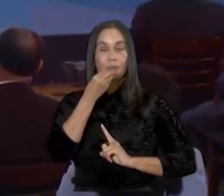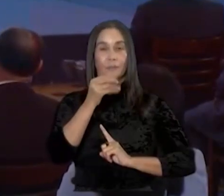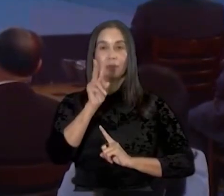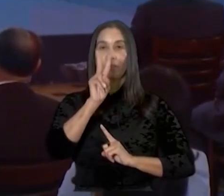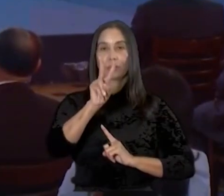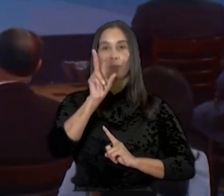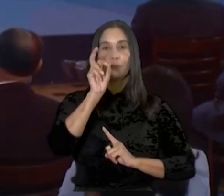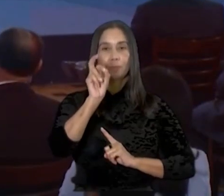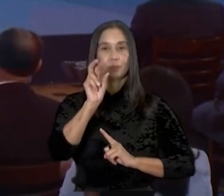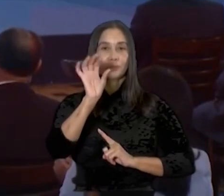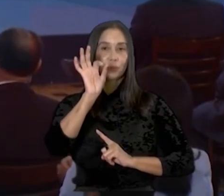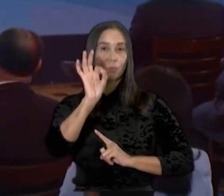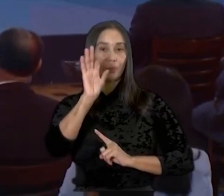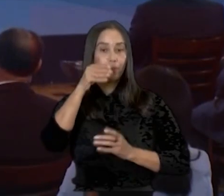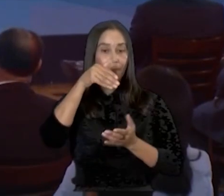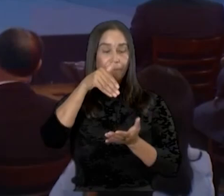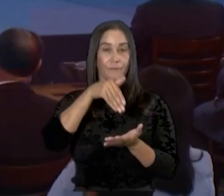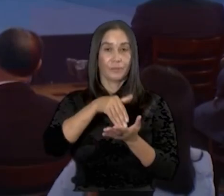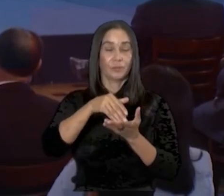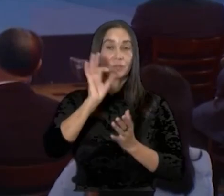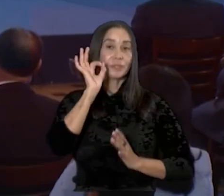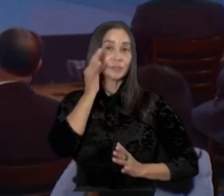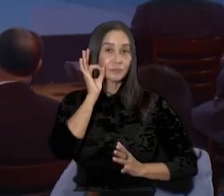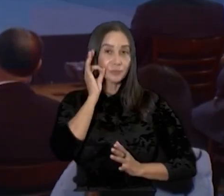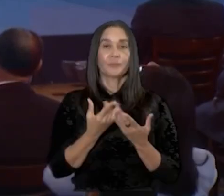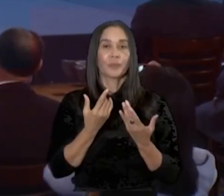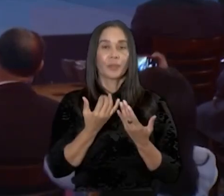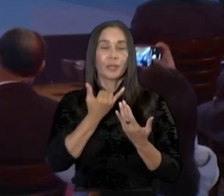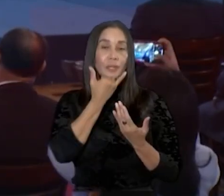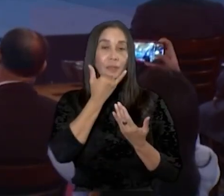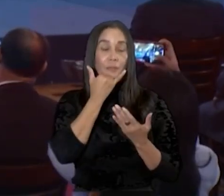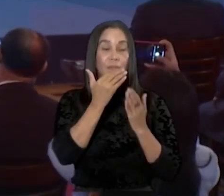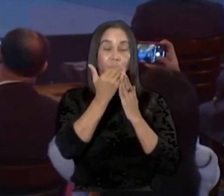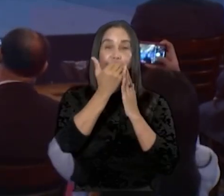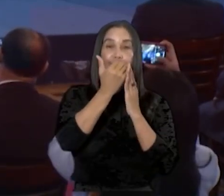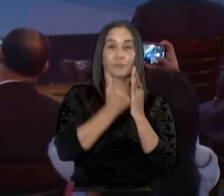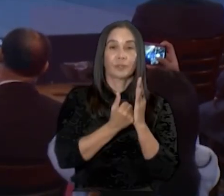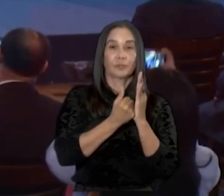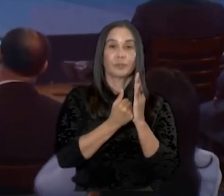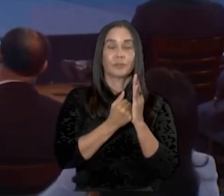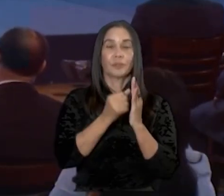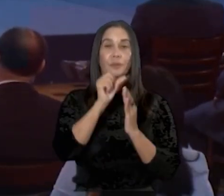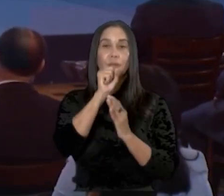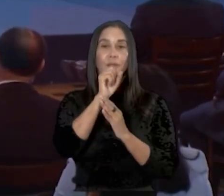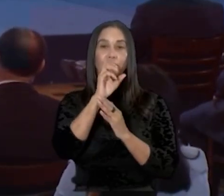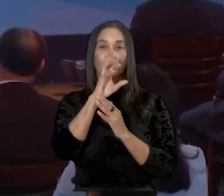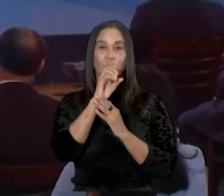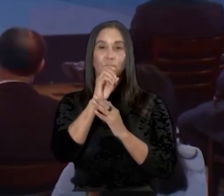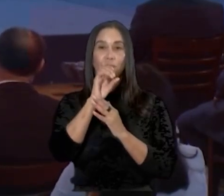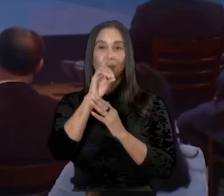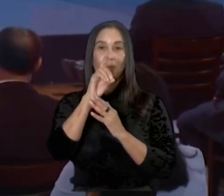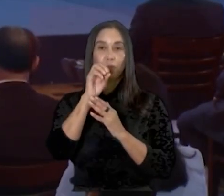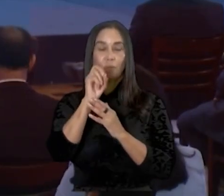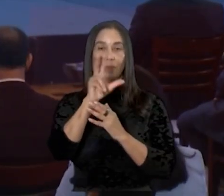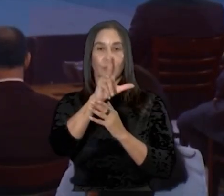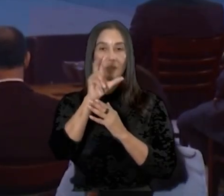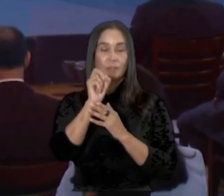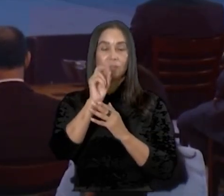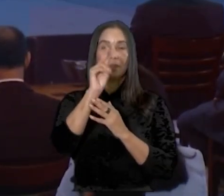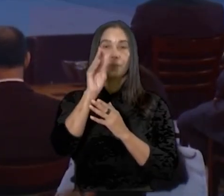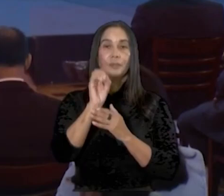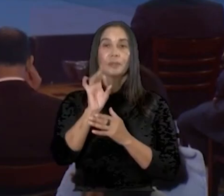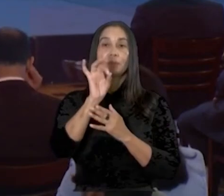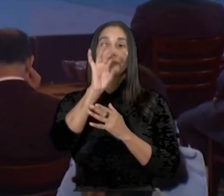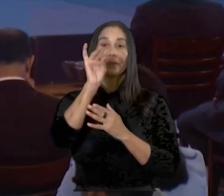.9 millones de raciones de frutas frescas. Ha tenido una reducción del sodio de 300%, 88